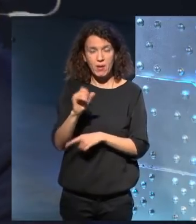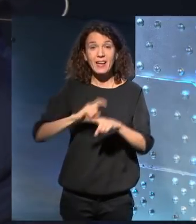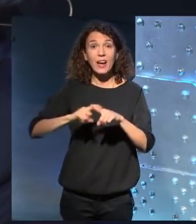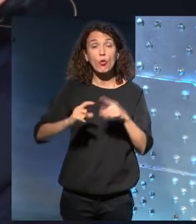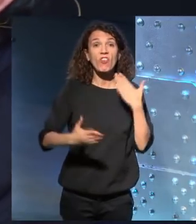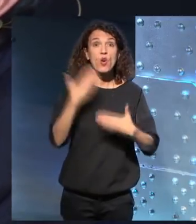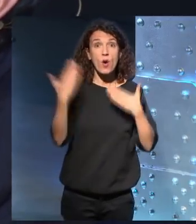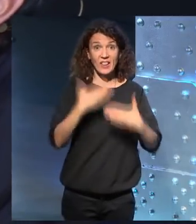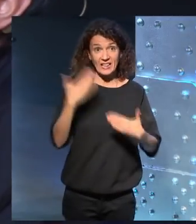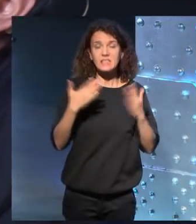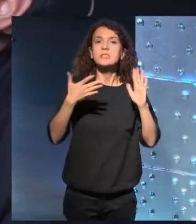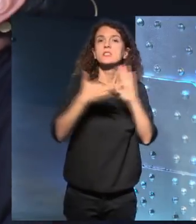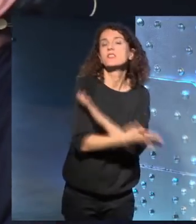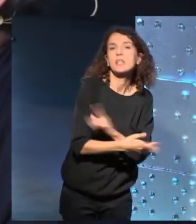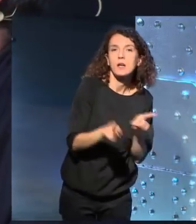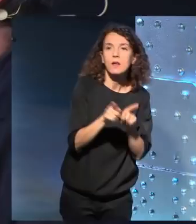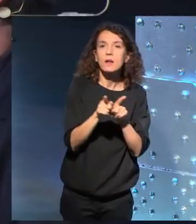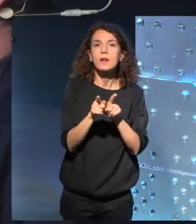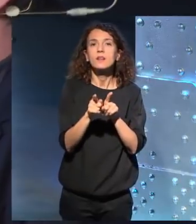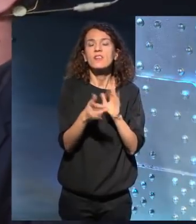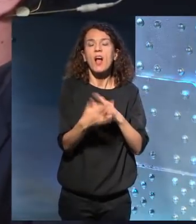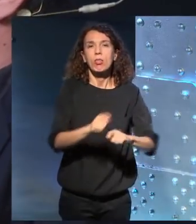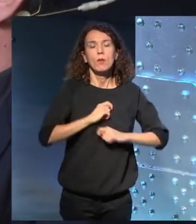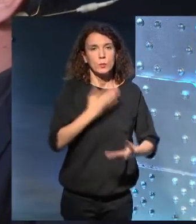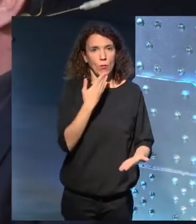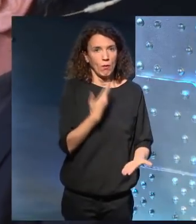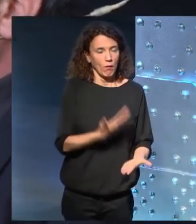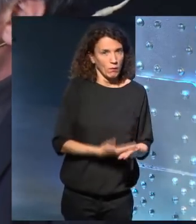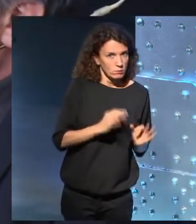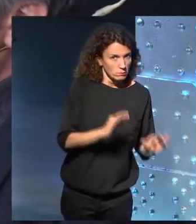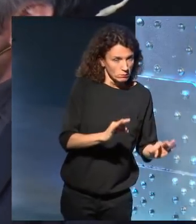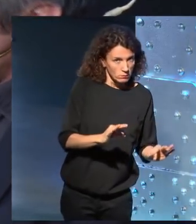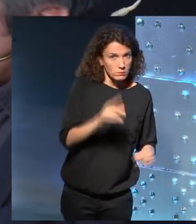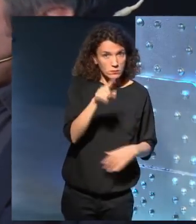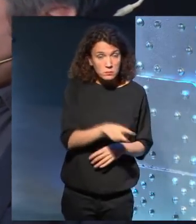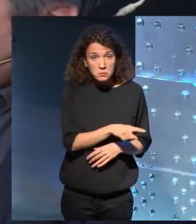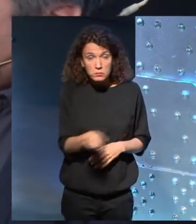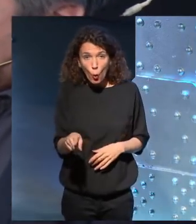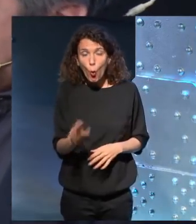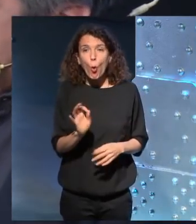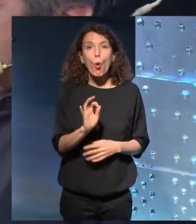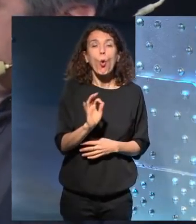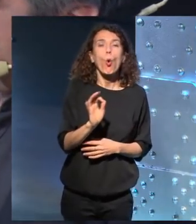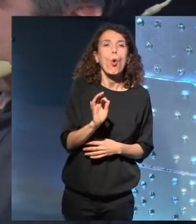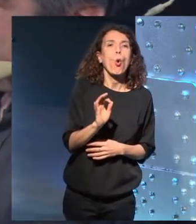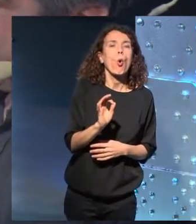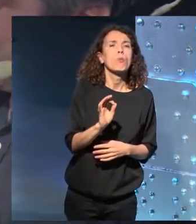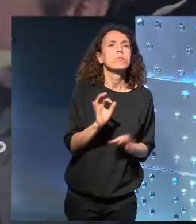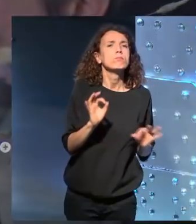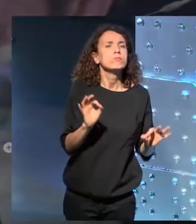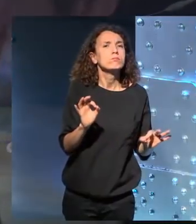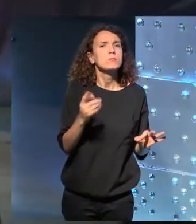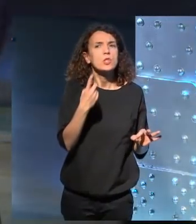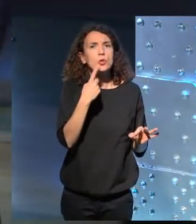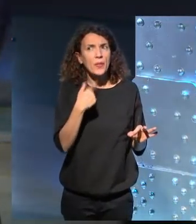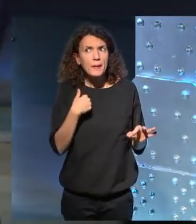vanguardista sería la vindicación del aburrimiento, dices. No sé si... Dije que eso...